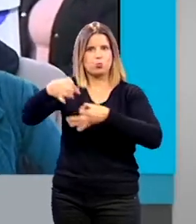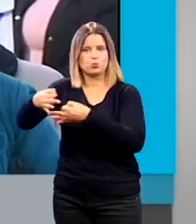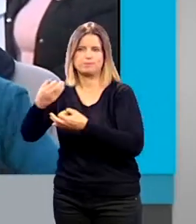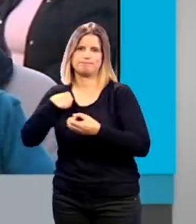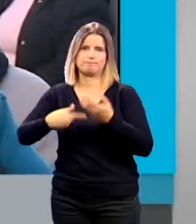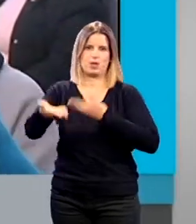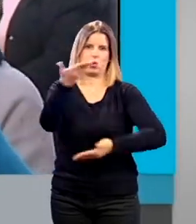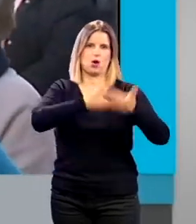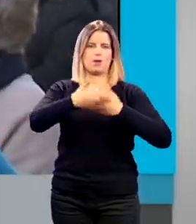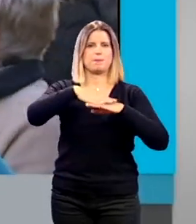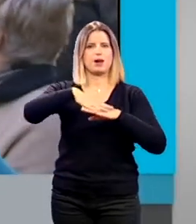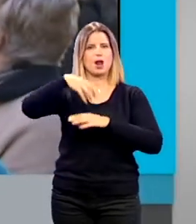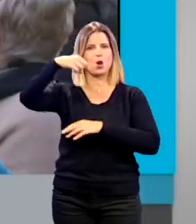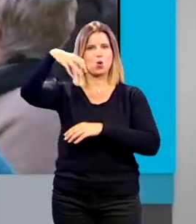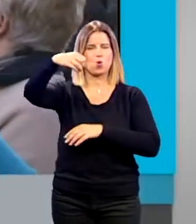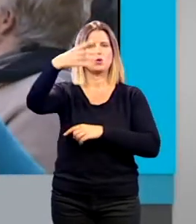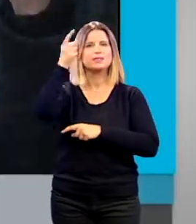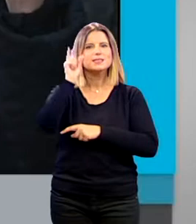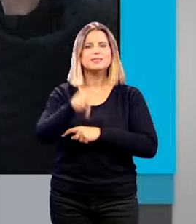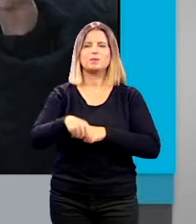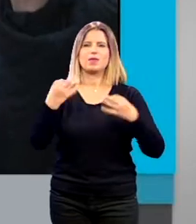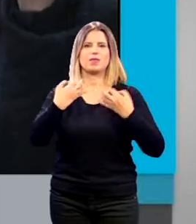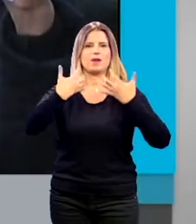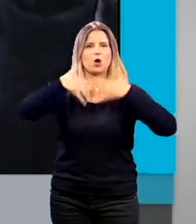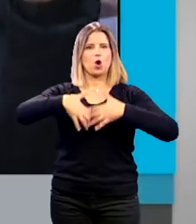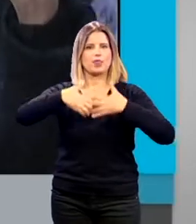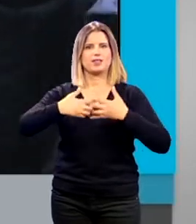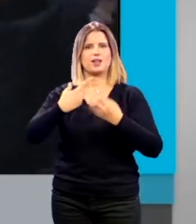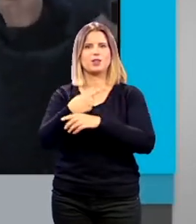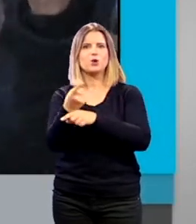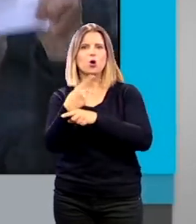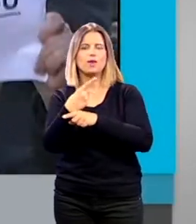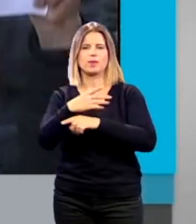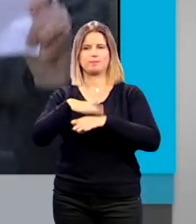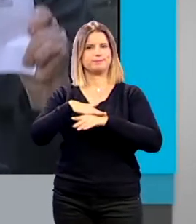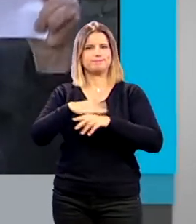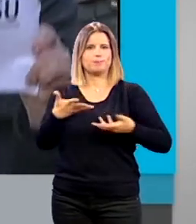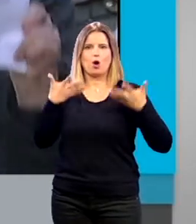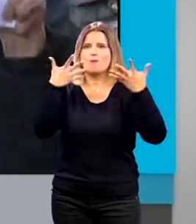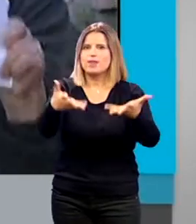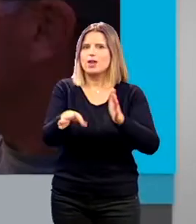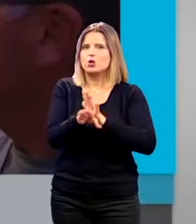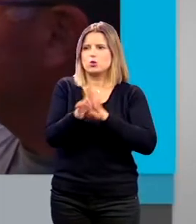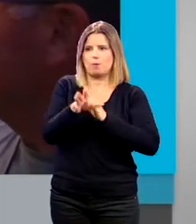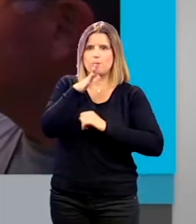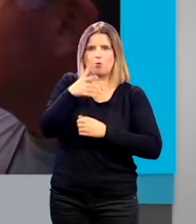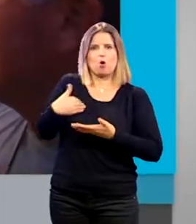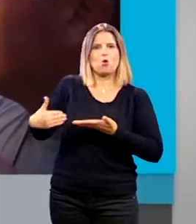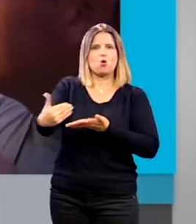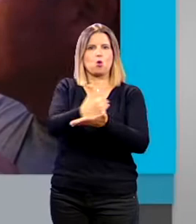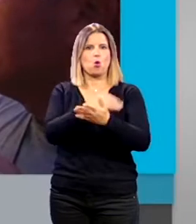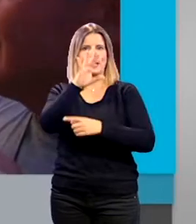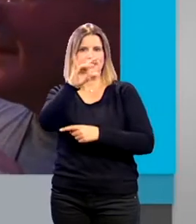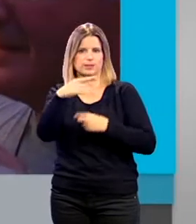baja tensión y que monitorice concentradores y contadores de telemedida para prestar aquello por lo que cobra. En unas